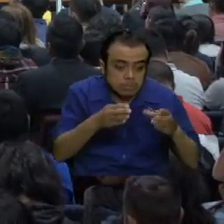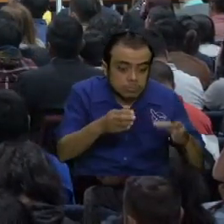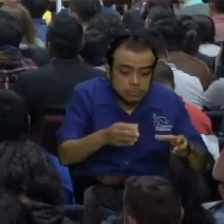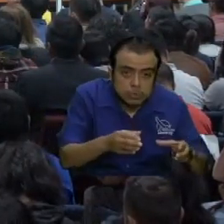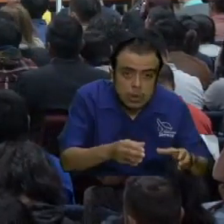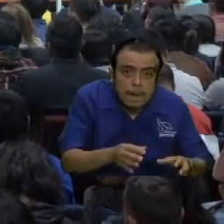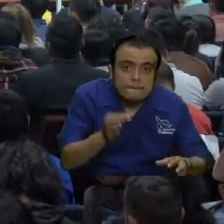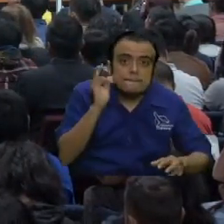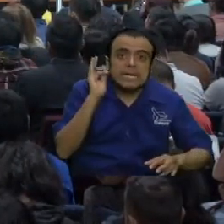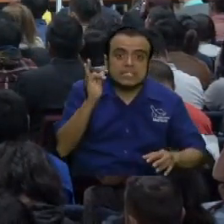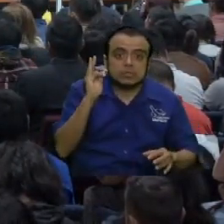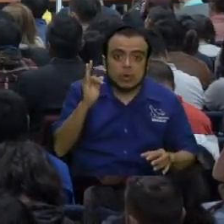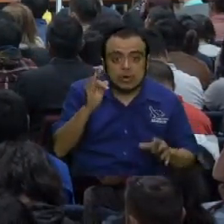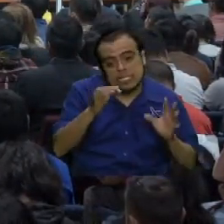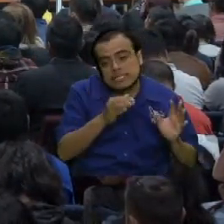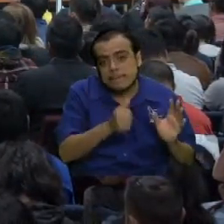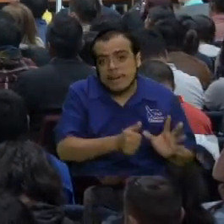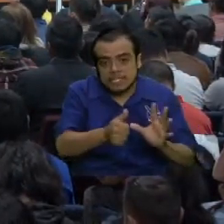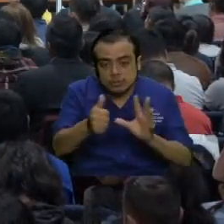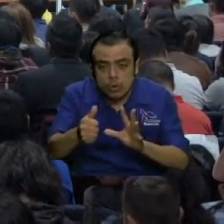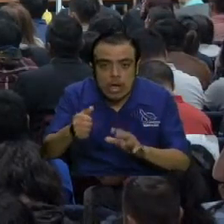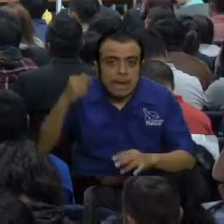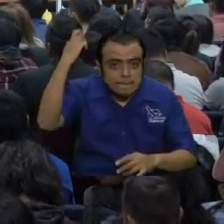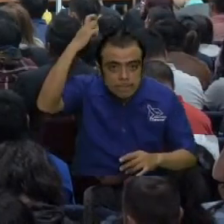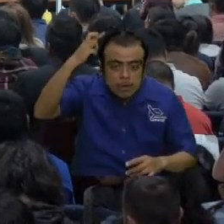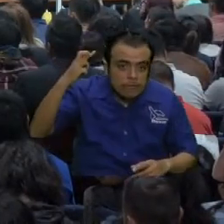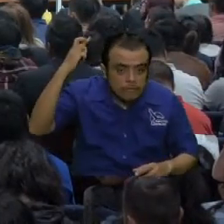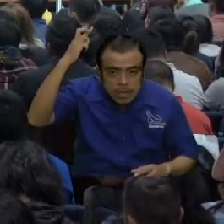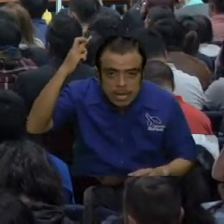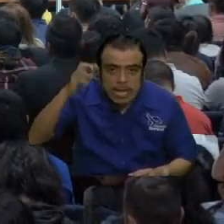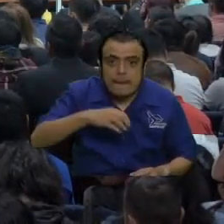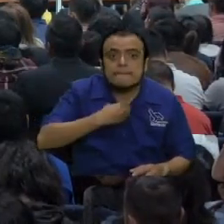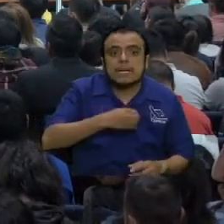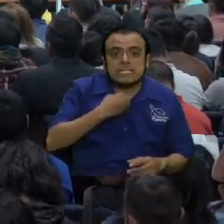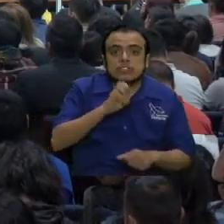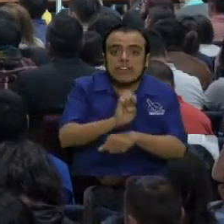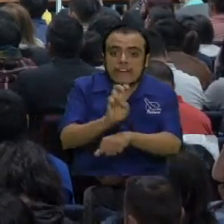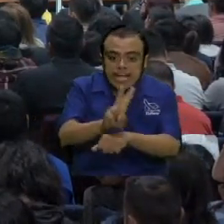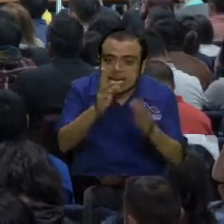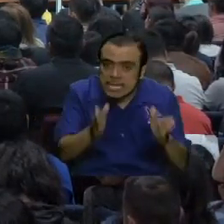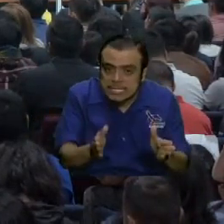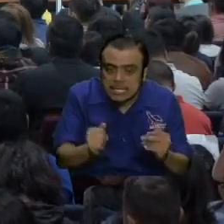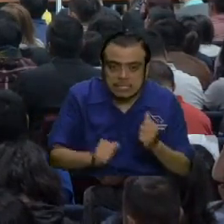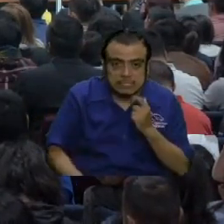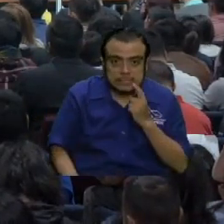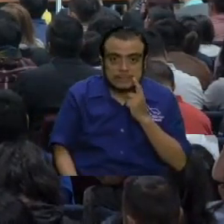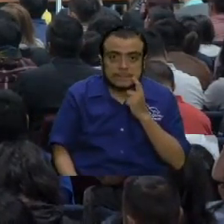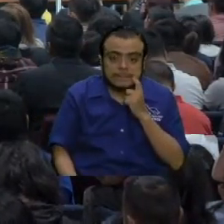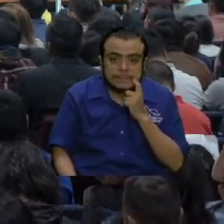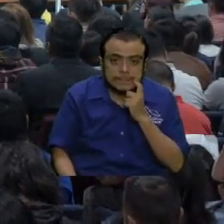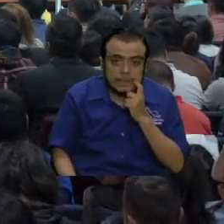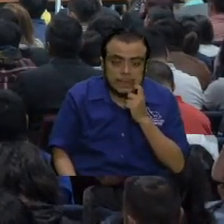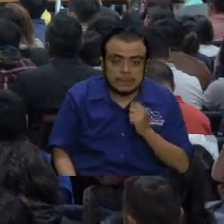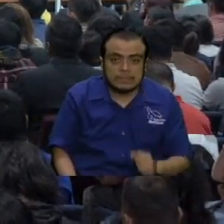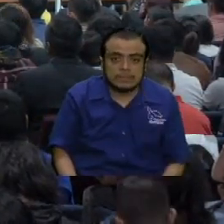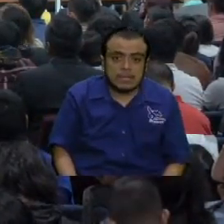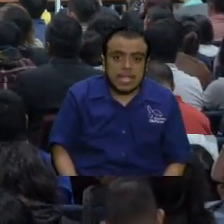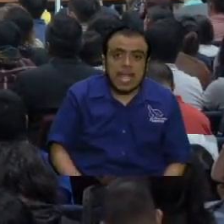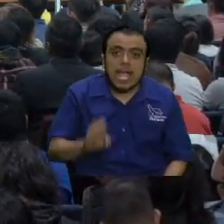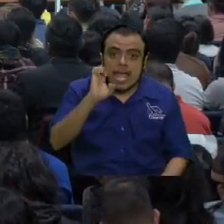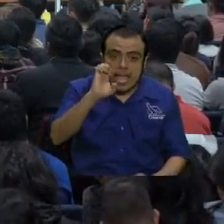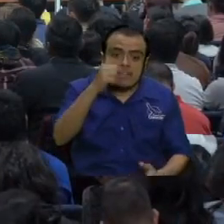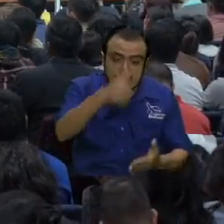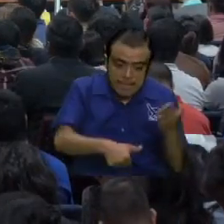Dentro de los encargados están los apóstoles, los profetas, los evangelistas, los pastores y maestros. Eso no me lo inventé yo. Eso él lo dice en Efesios